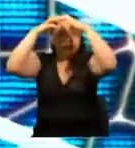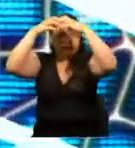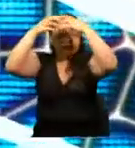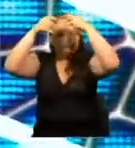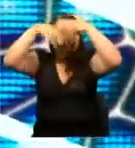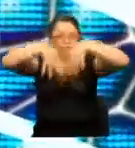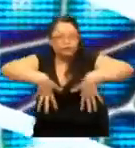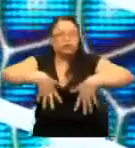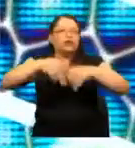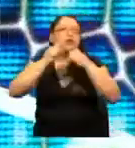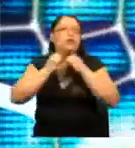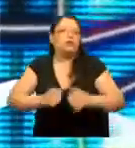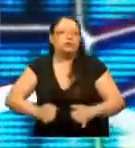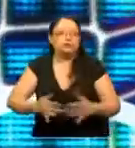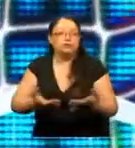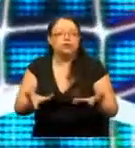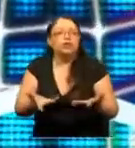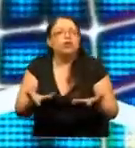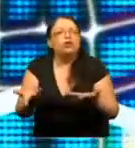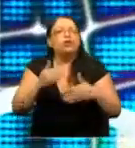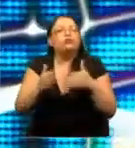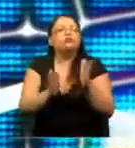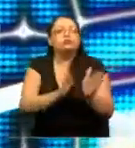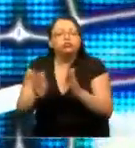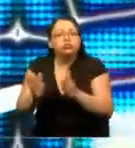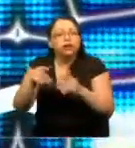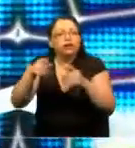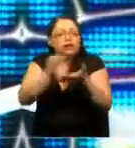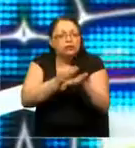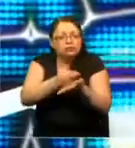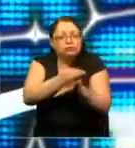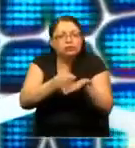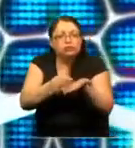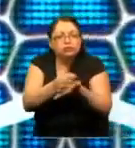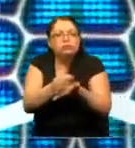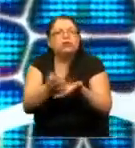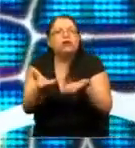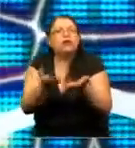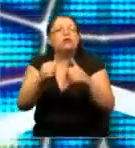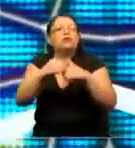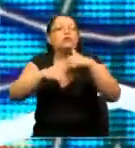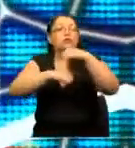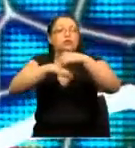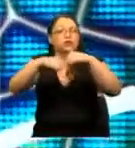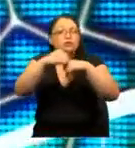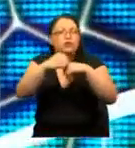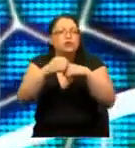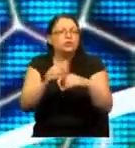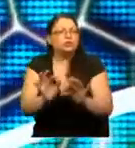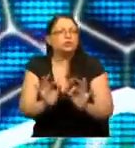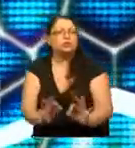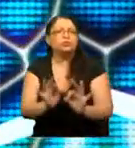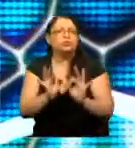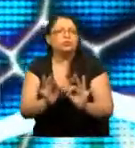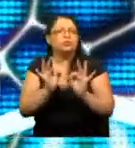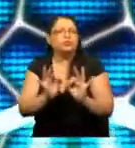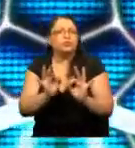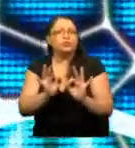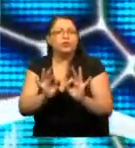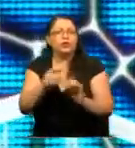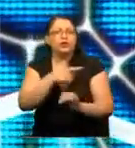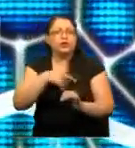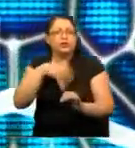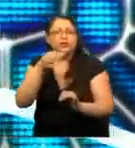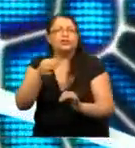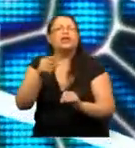nervioso. La forma como se organizan estas células es a través de una estructura hiperespecializada que se denomina